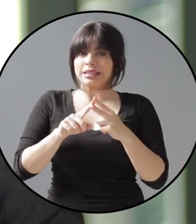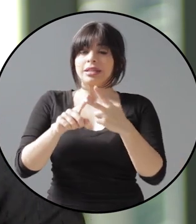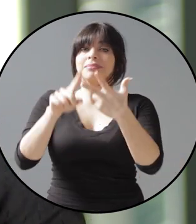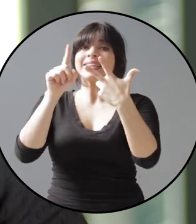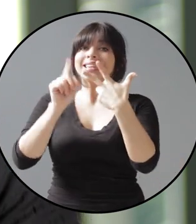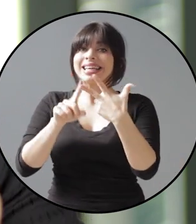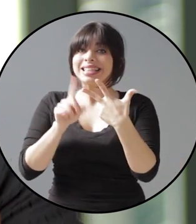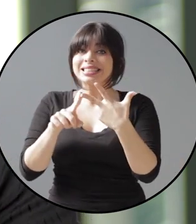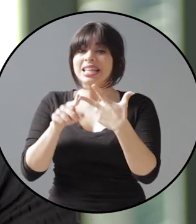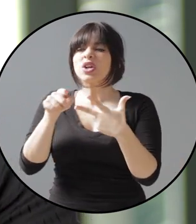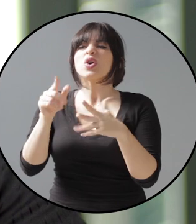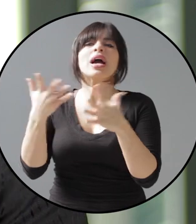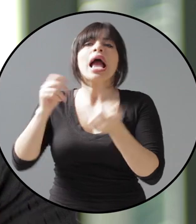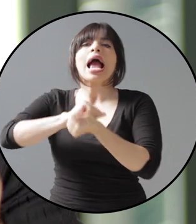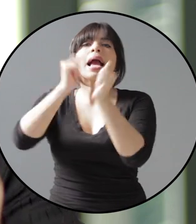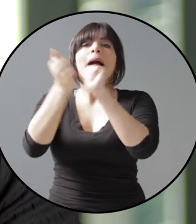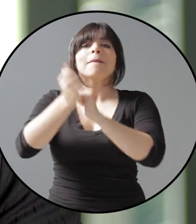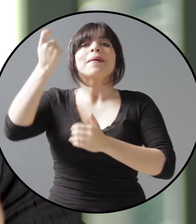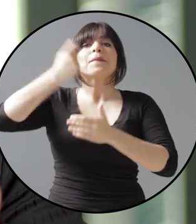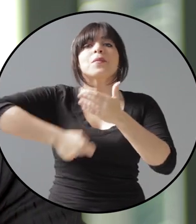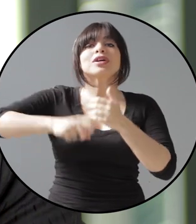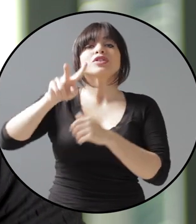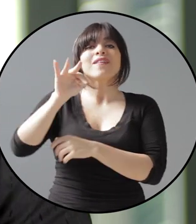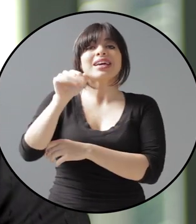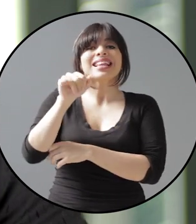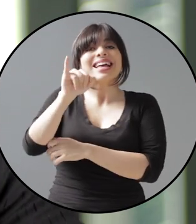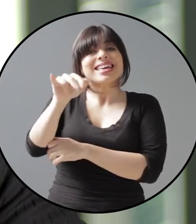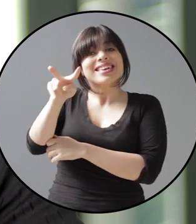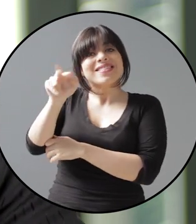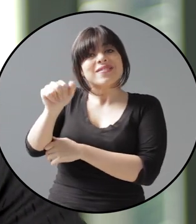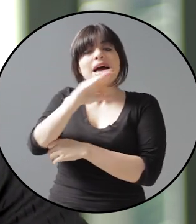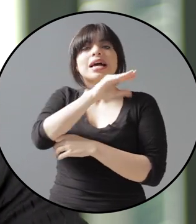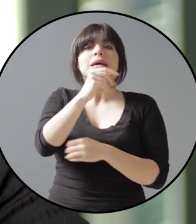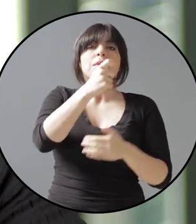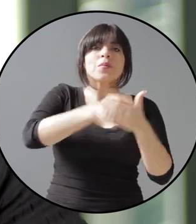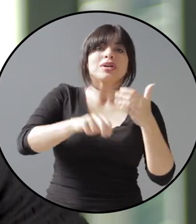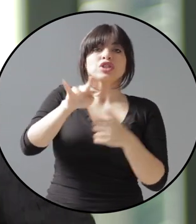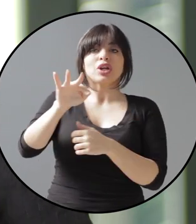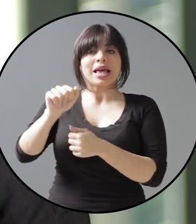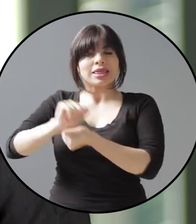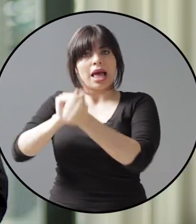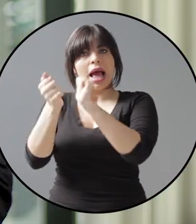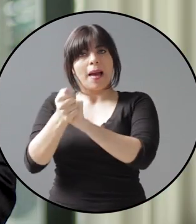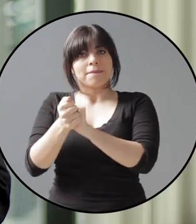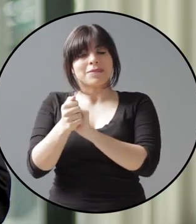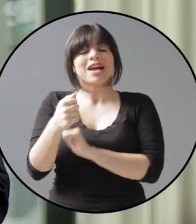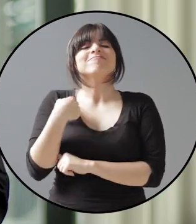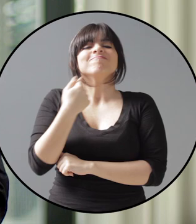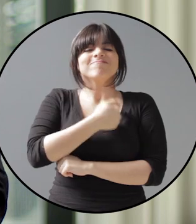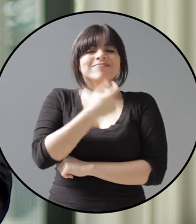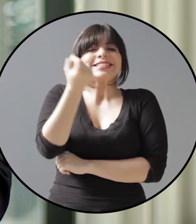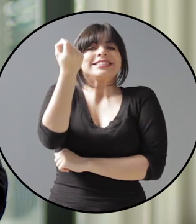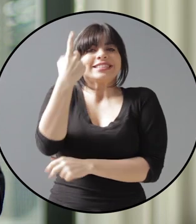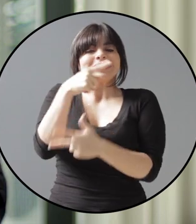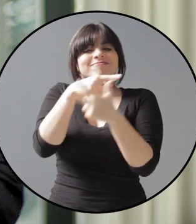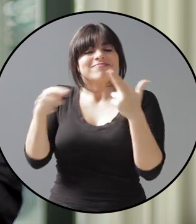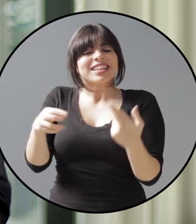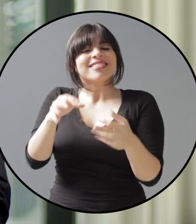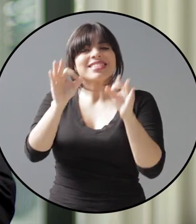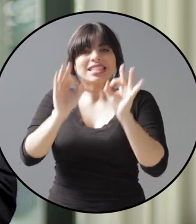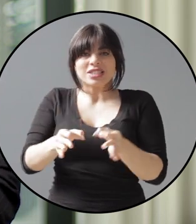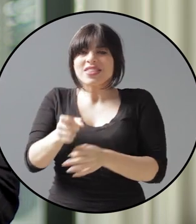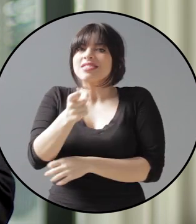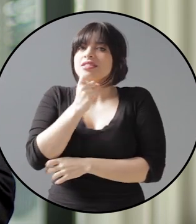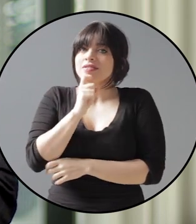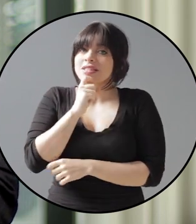existentes. Y el tercero es la transformación del impuesto de ventas en IVA y el impuesto de renta. Sí, entendemos que son